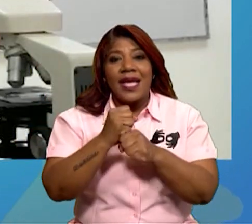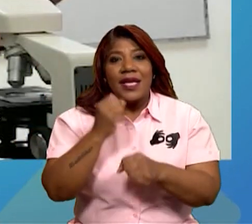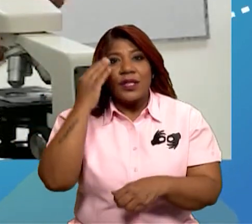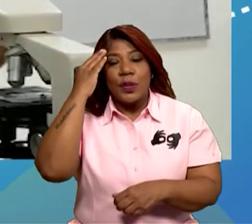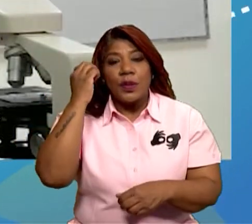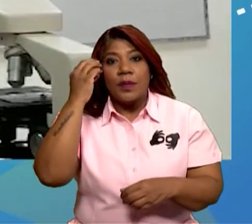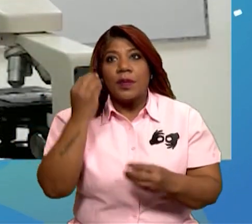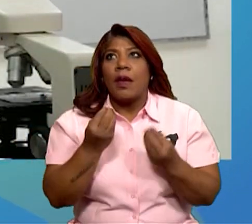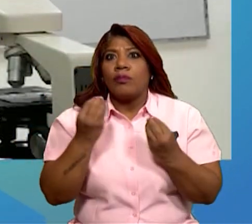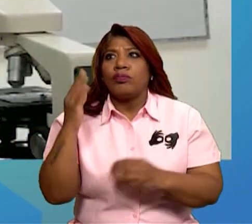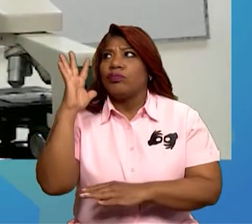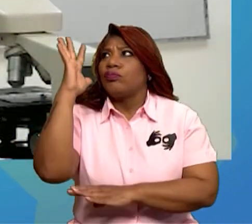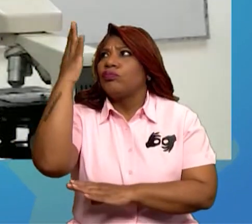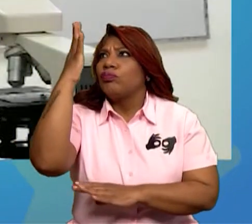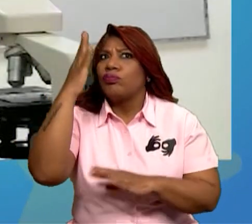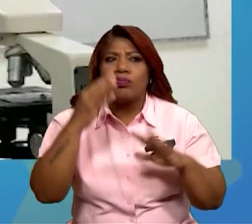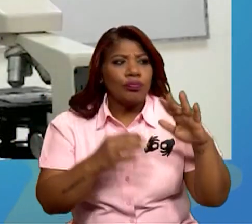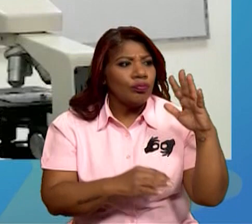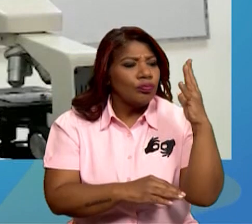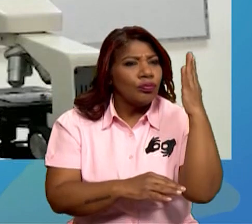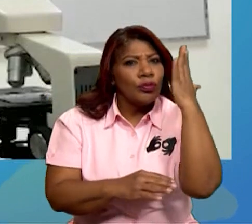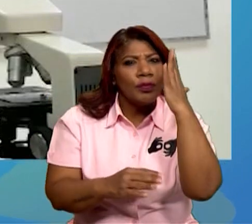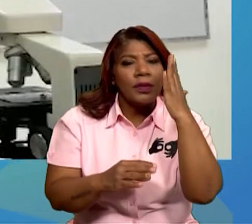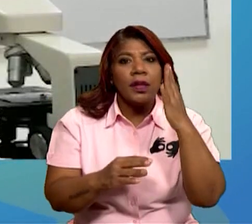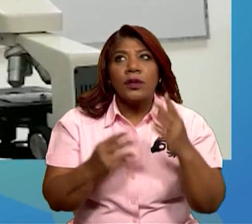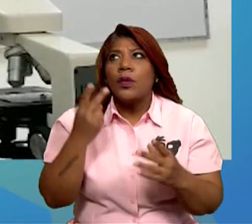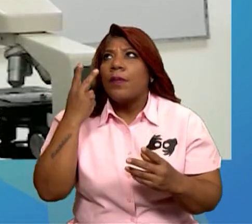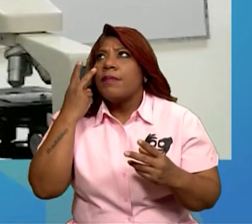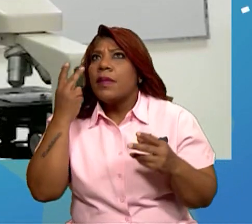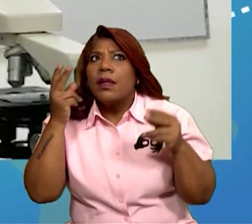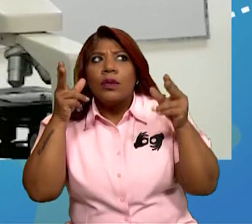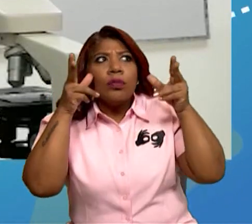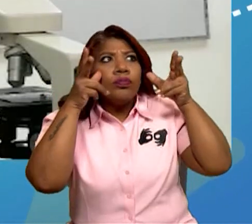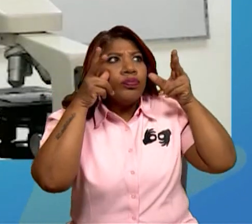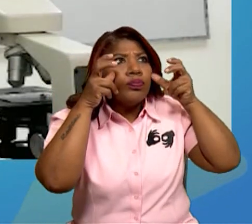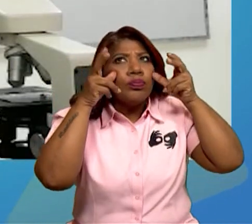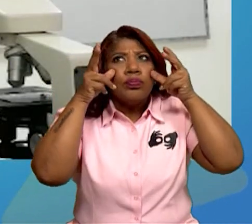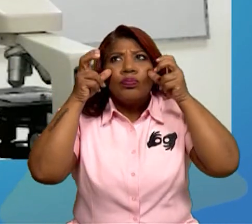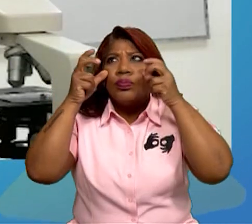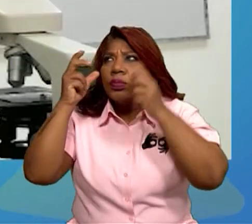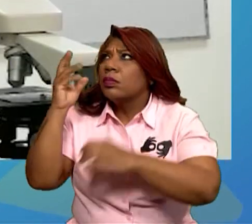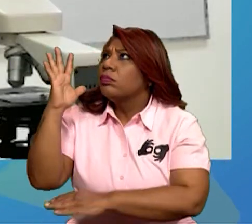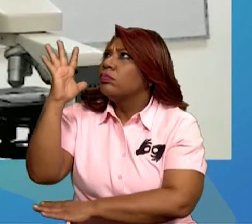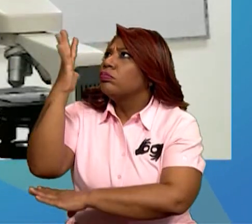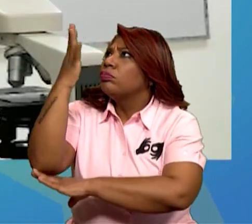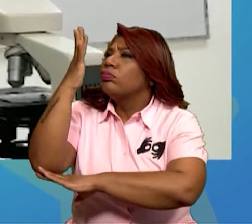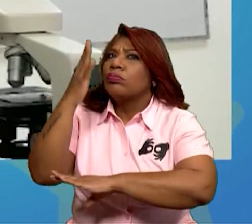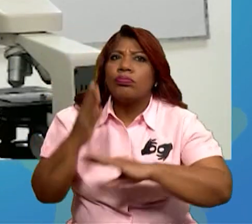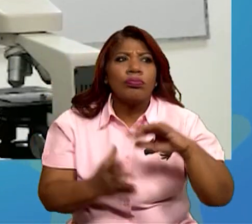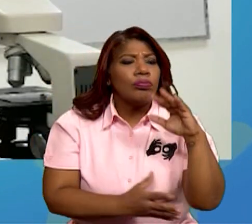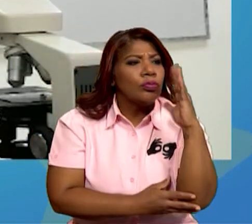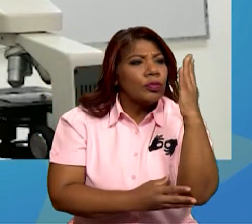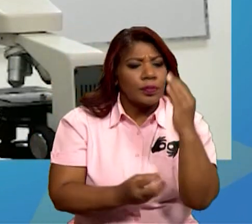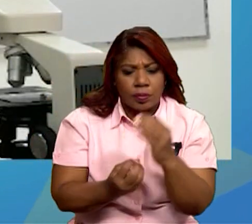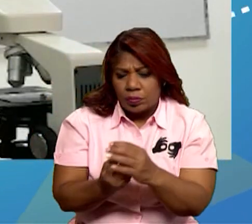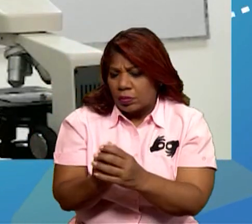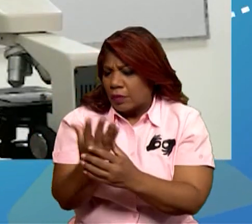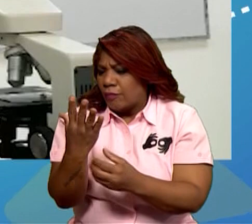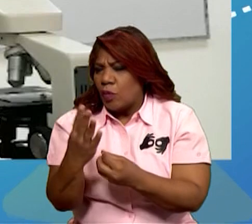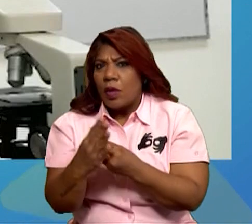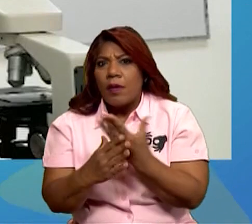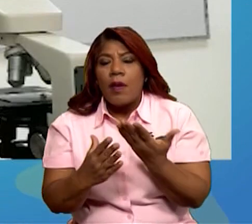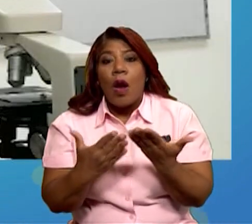en el bosque, observando comportamiento y estudiando a las plantas, los árboles, cómo cambiaban a través del tiempo.